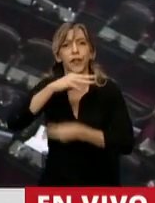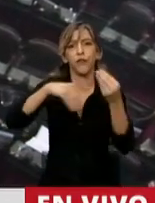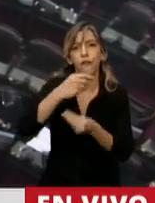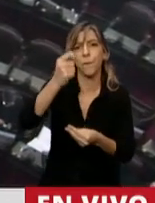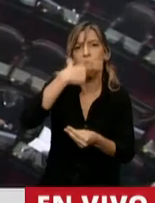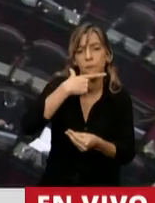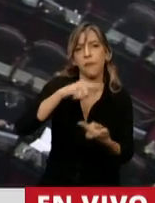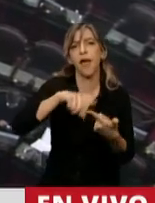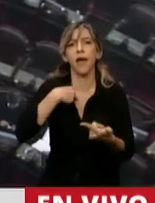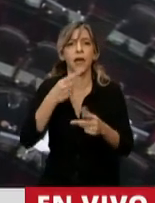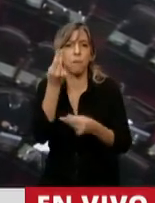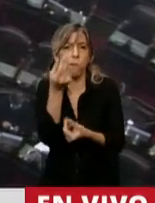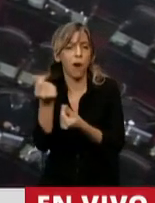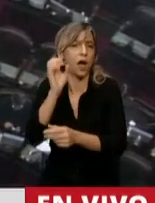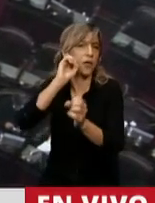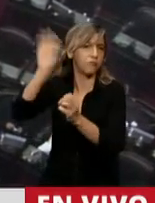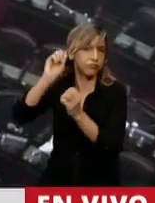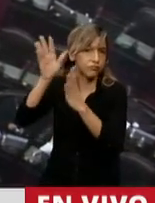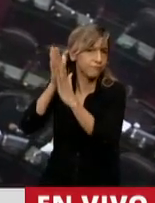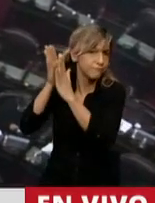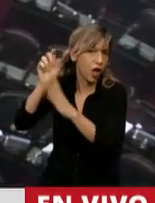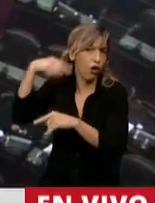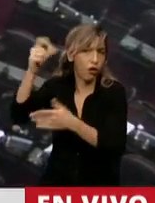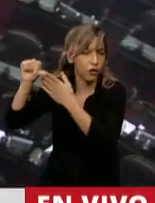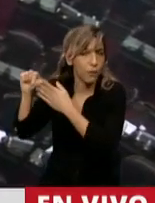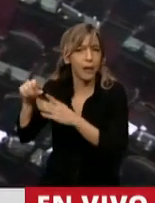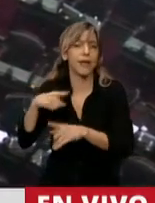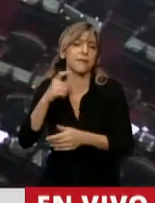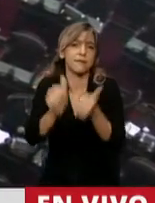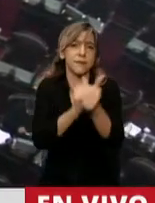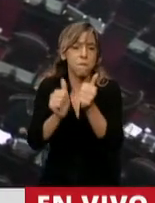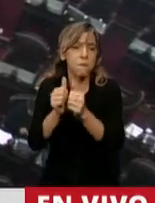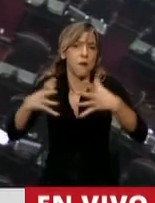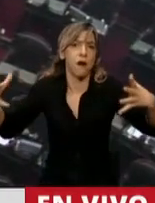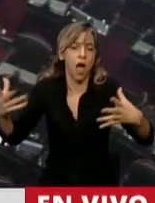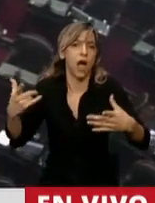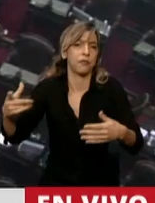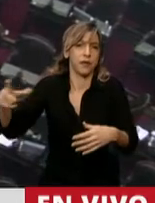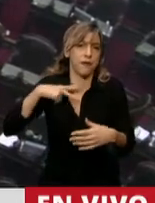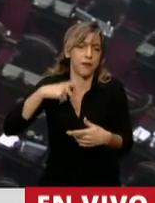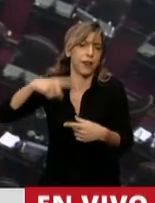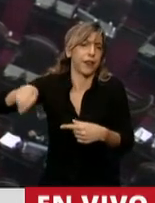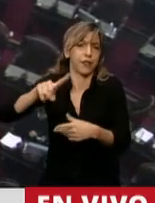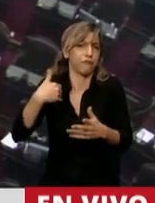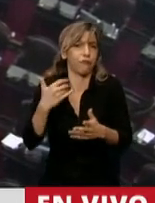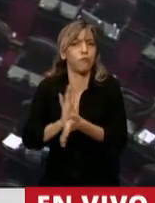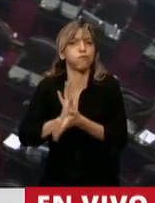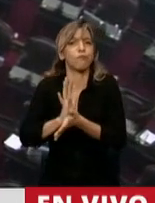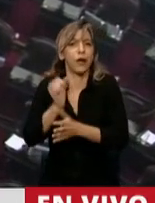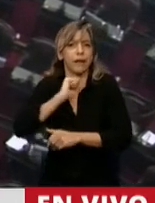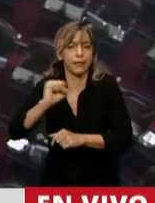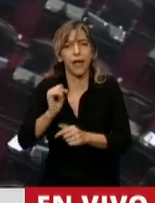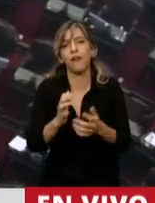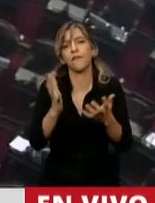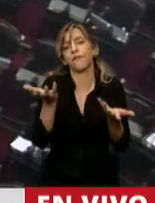tarifas para la fuga de capitales de los grandes empresarios propietarios de un sistema absolutamente deficitario. Guantes